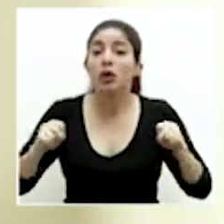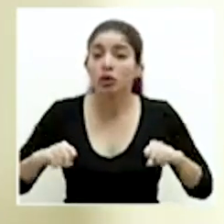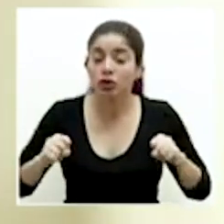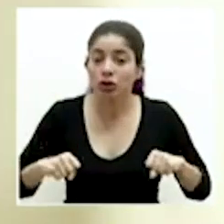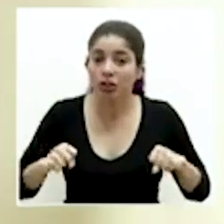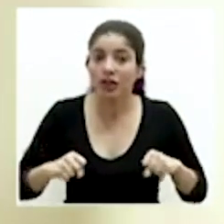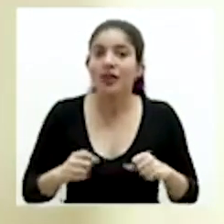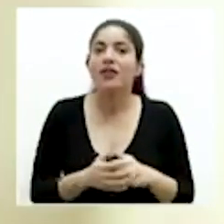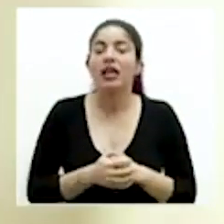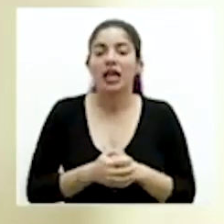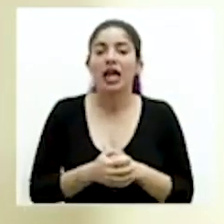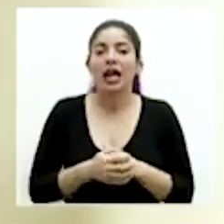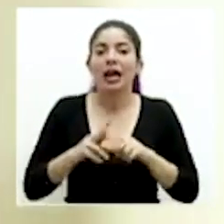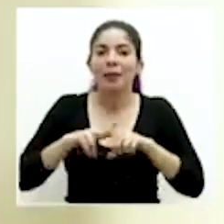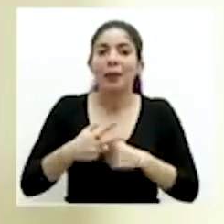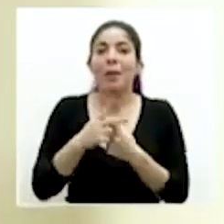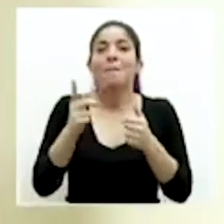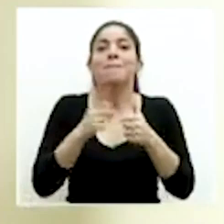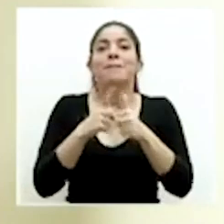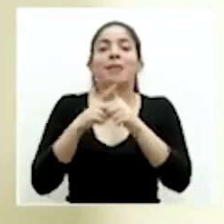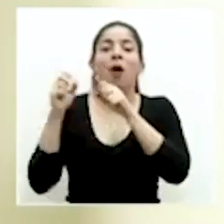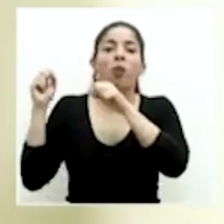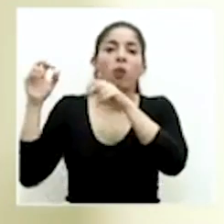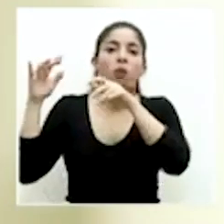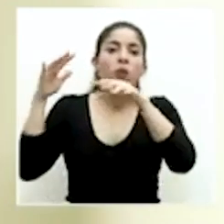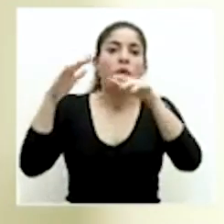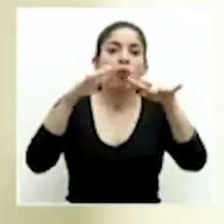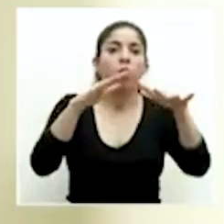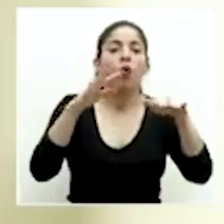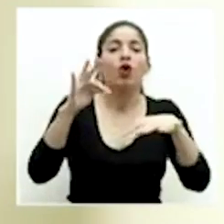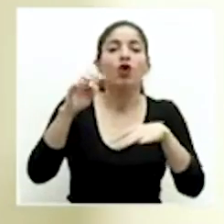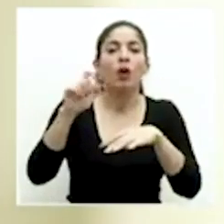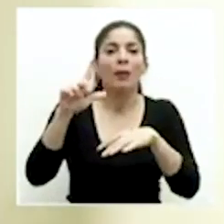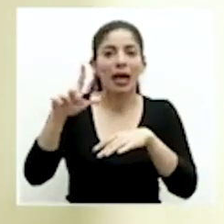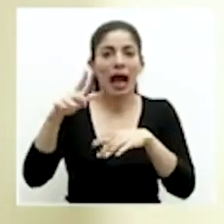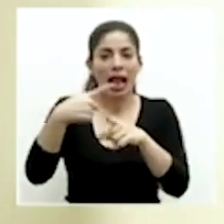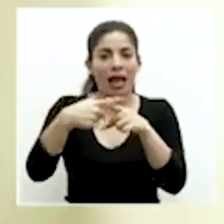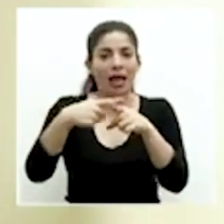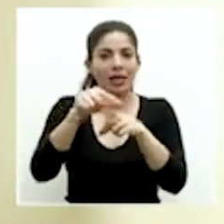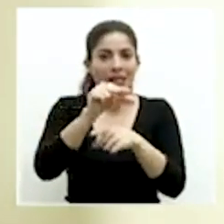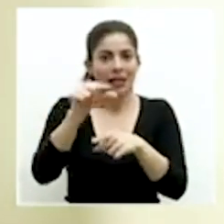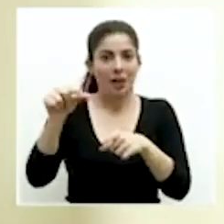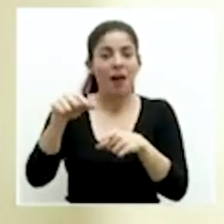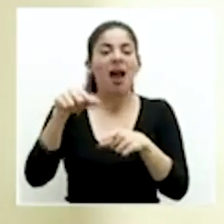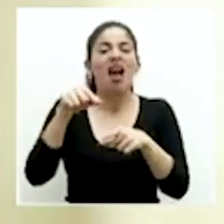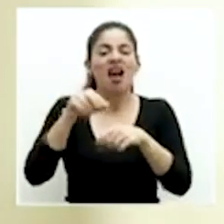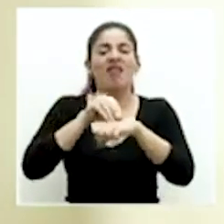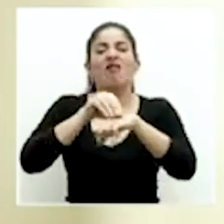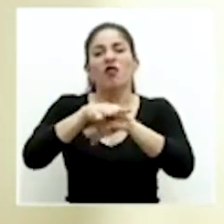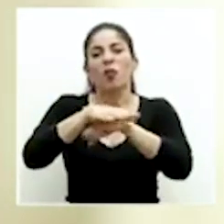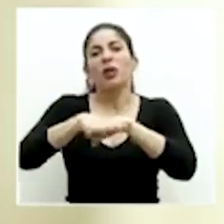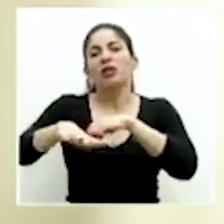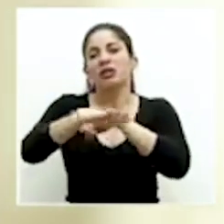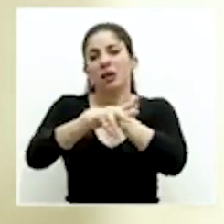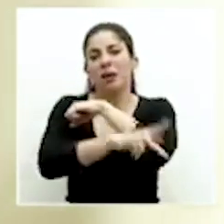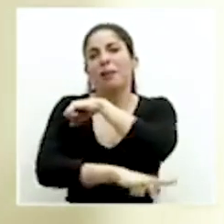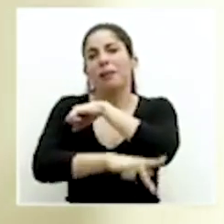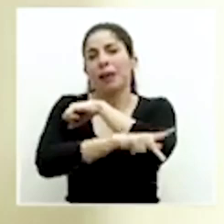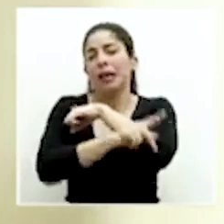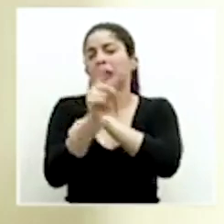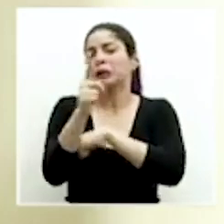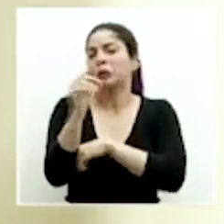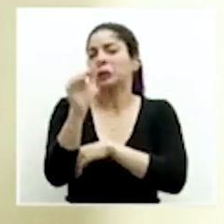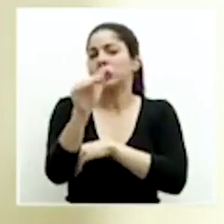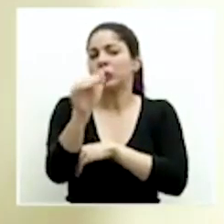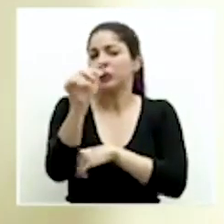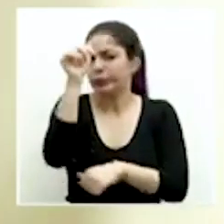del ingreso de la primera onda tropical a partir de media semana y que ejerce influencia sobre el país. Solamente quiero